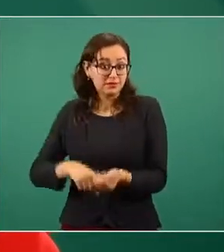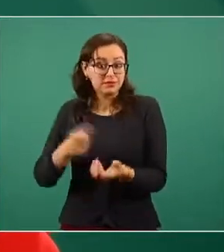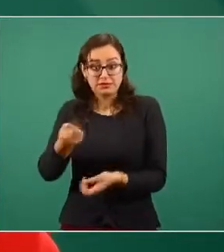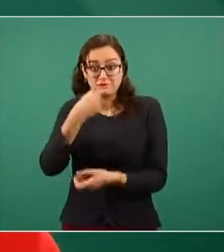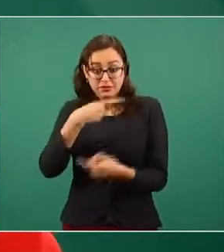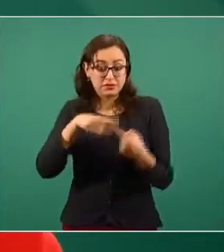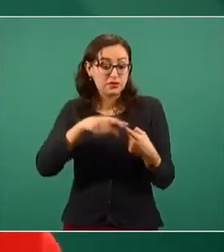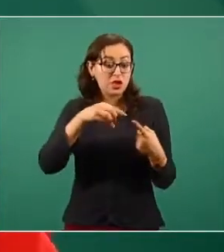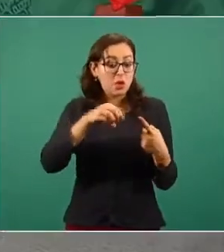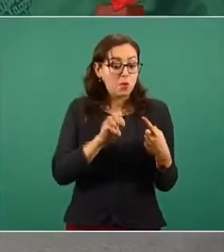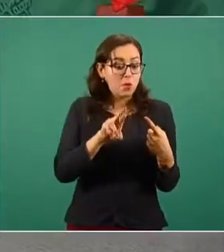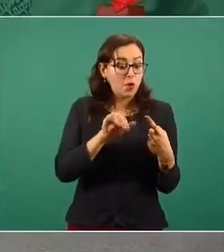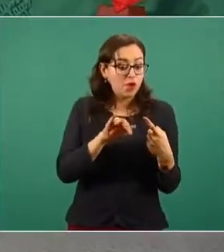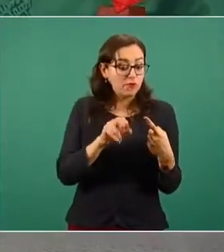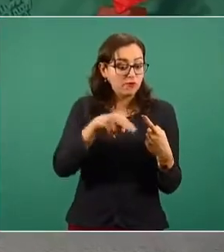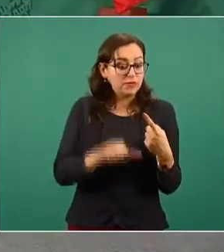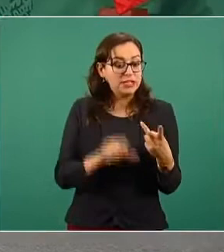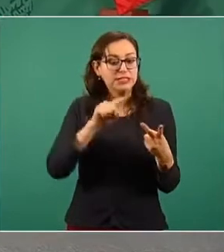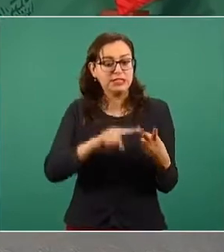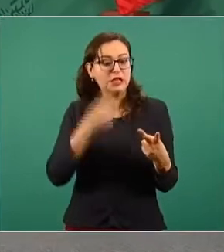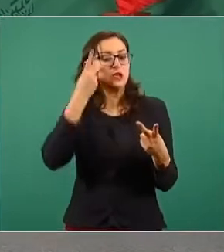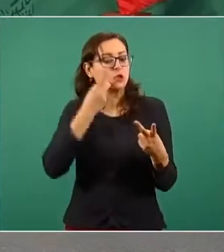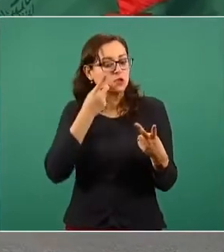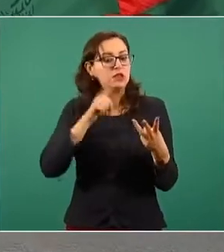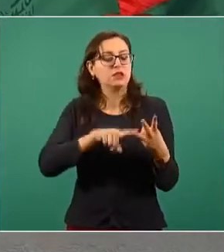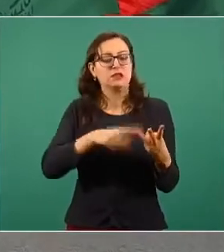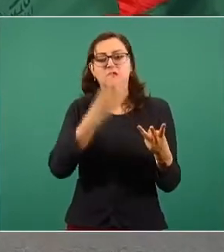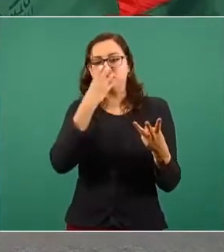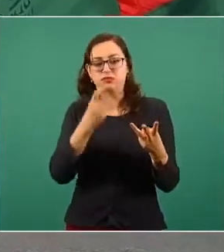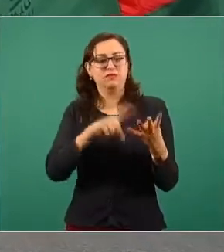de sedantes muy necesarios, por cierto,